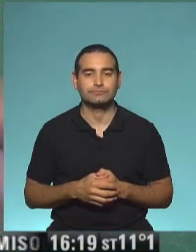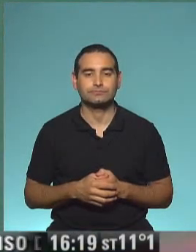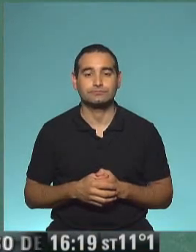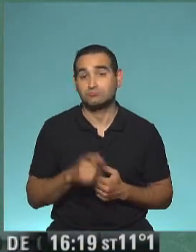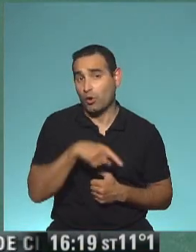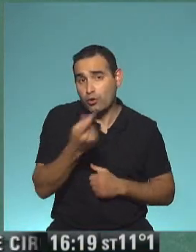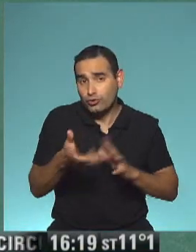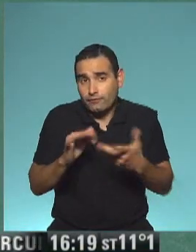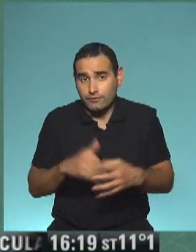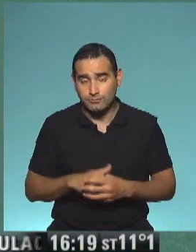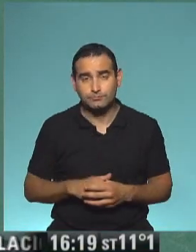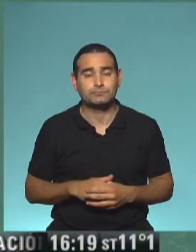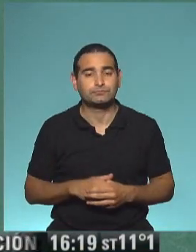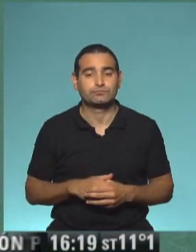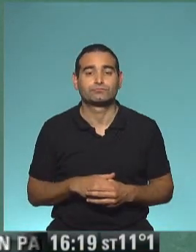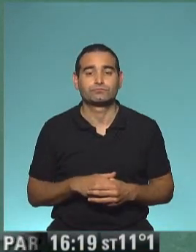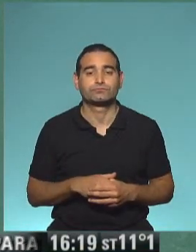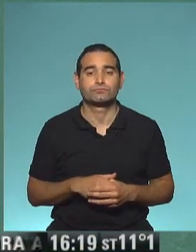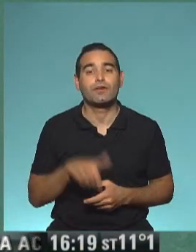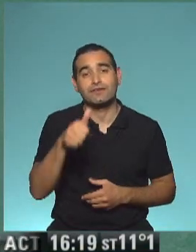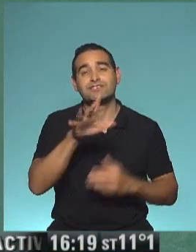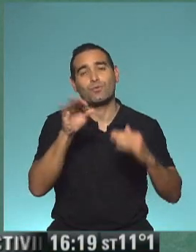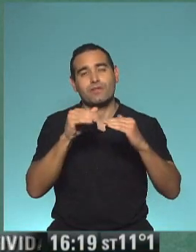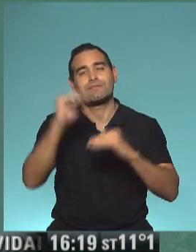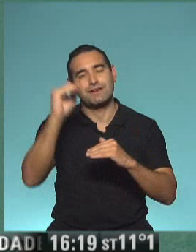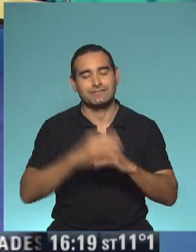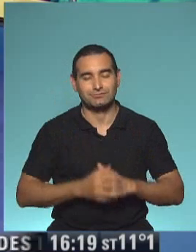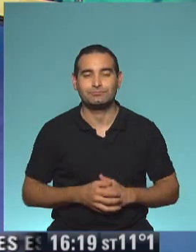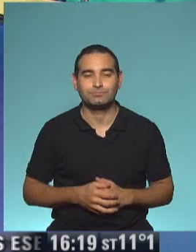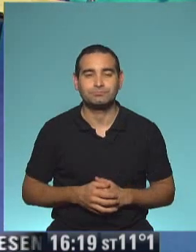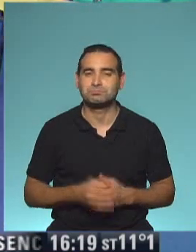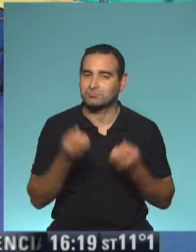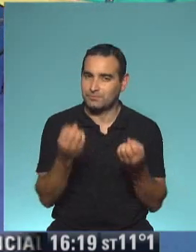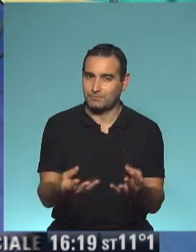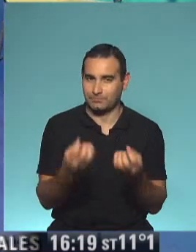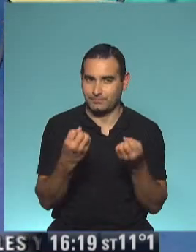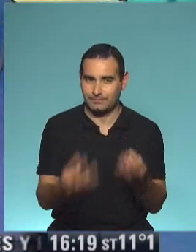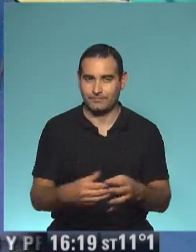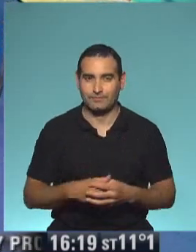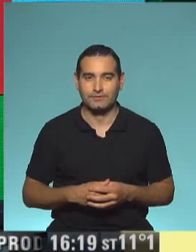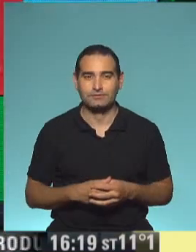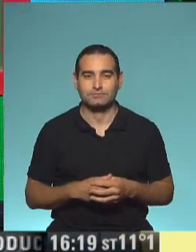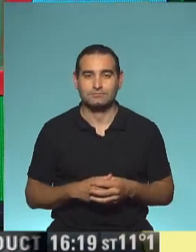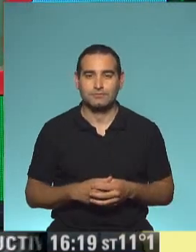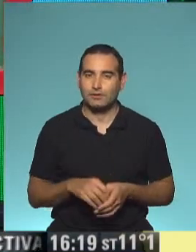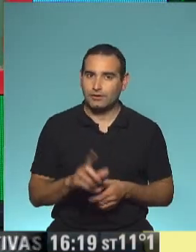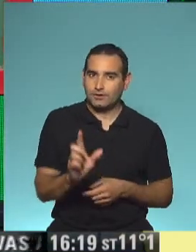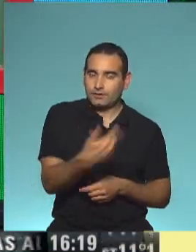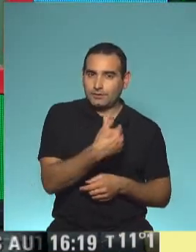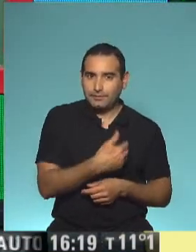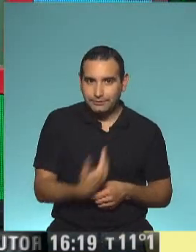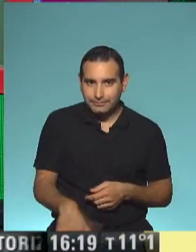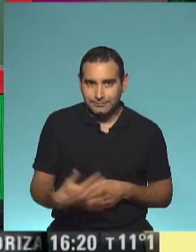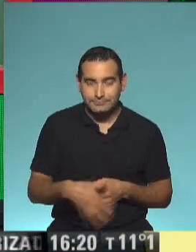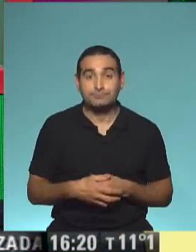Otra forma, que no la habíamos dicho antes. Es mayor que 50. Es 50. 50. Claro que sí. Muy bien. Muy bien. Qué increíble, ¿no? Se